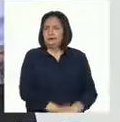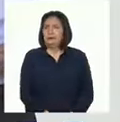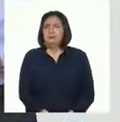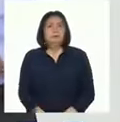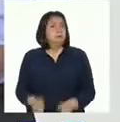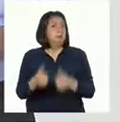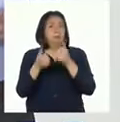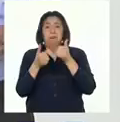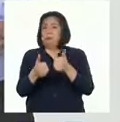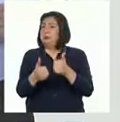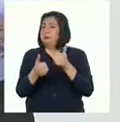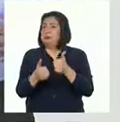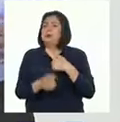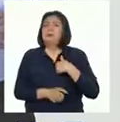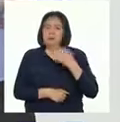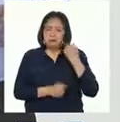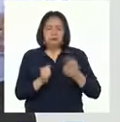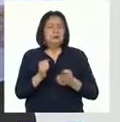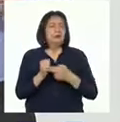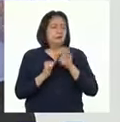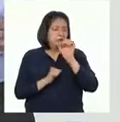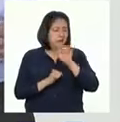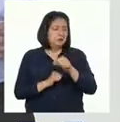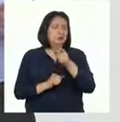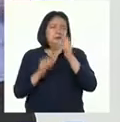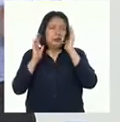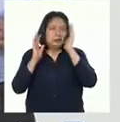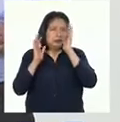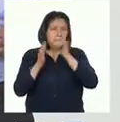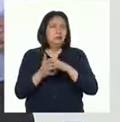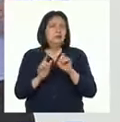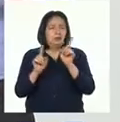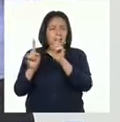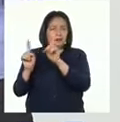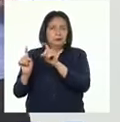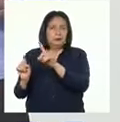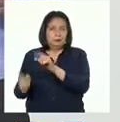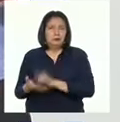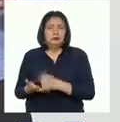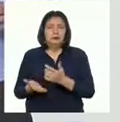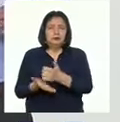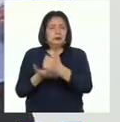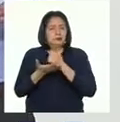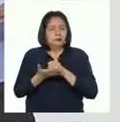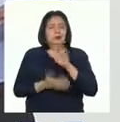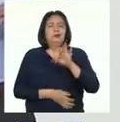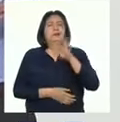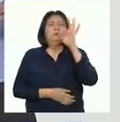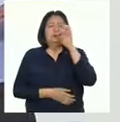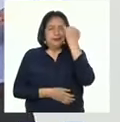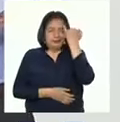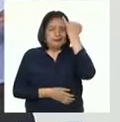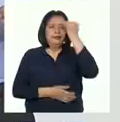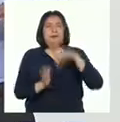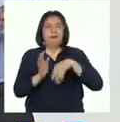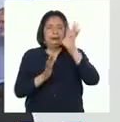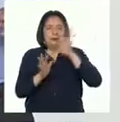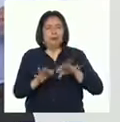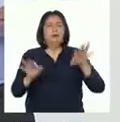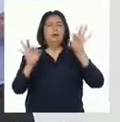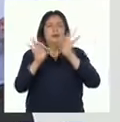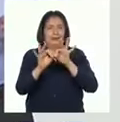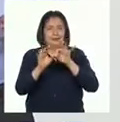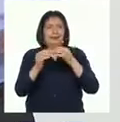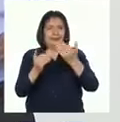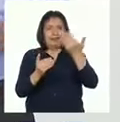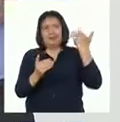Bien, Uriel. Estoy seguro que estuviste atento a las preguntas que nos ayudaron a encontrar las ideas principales en